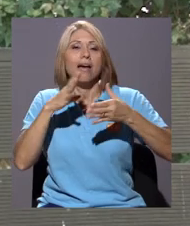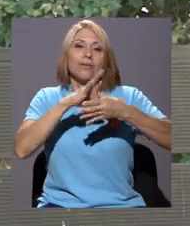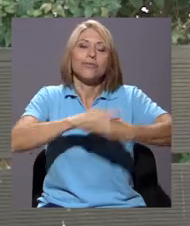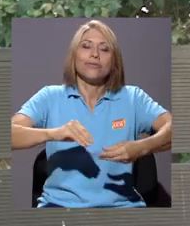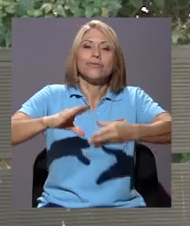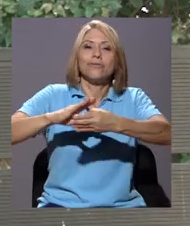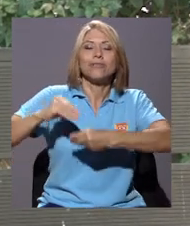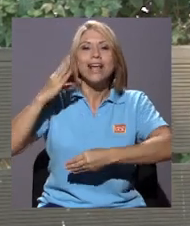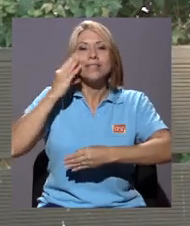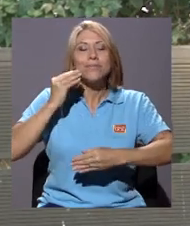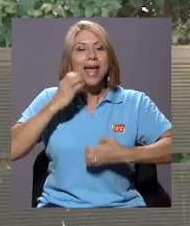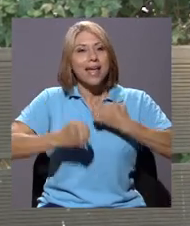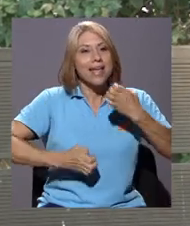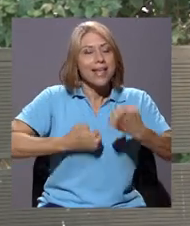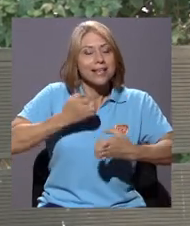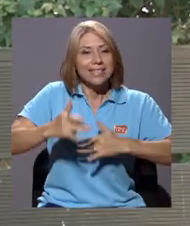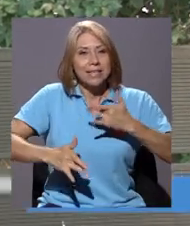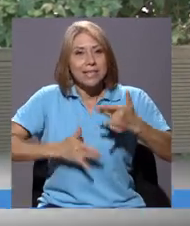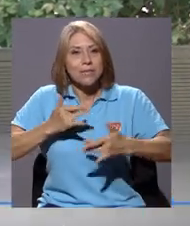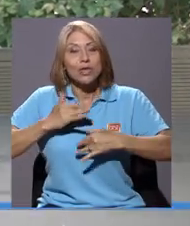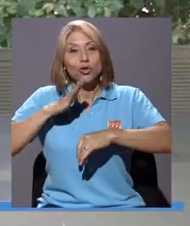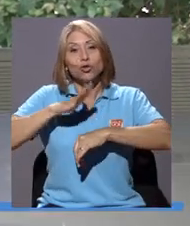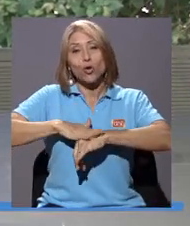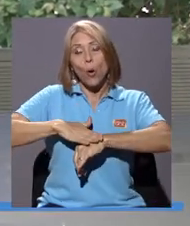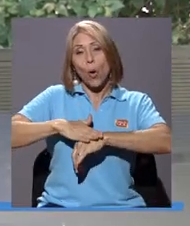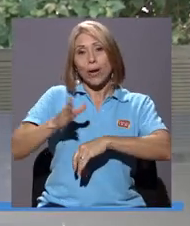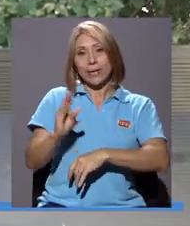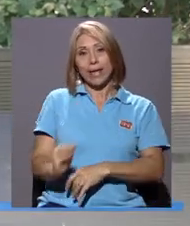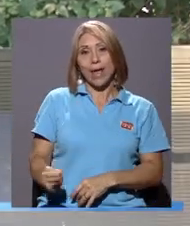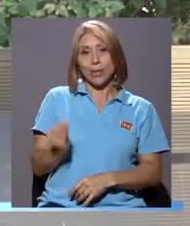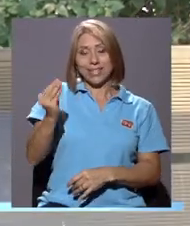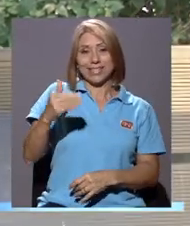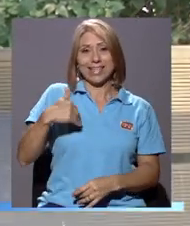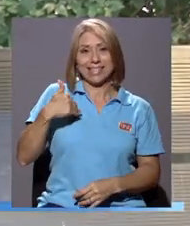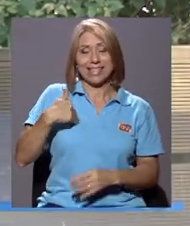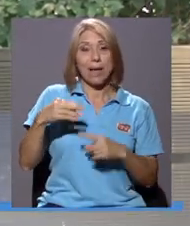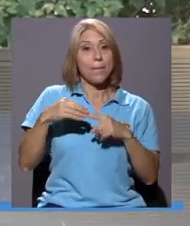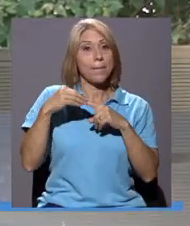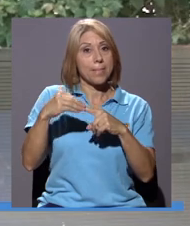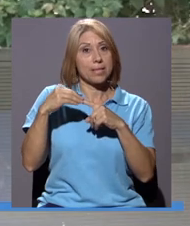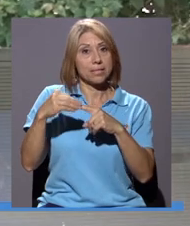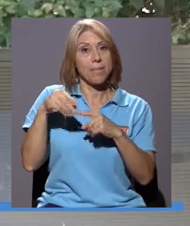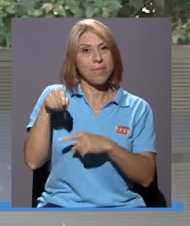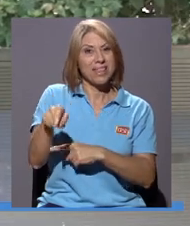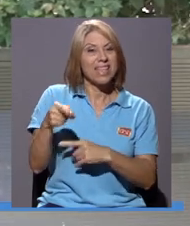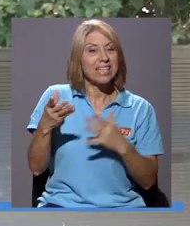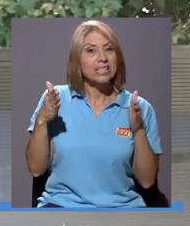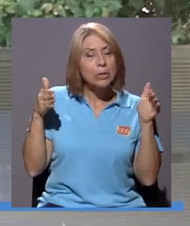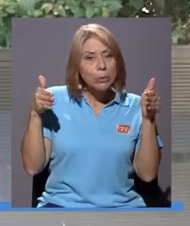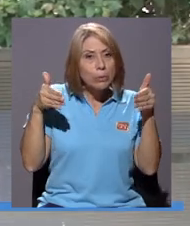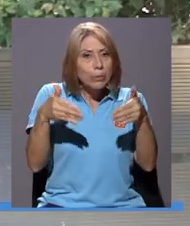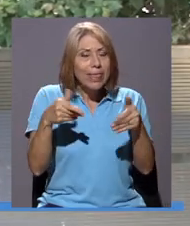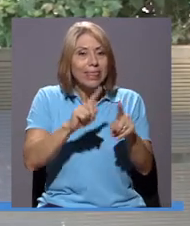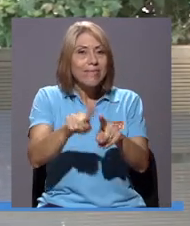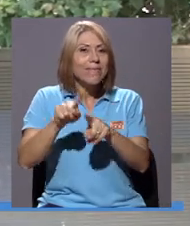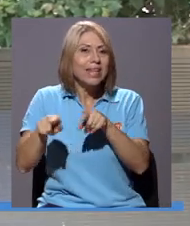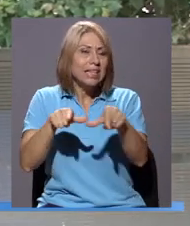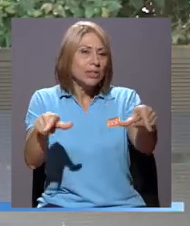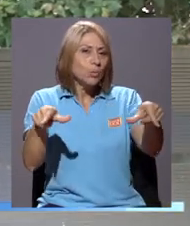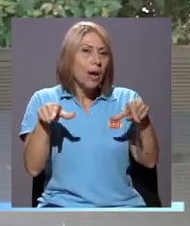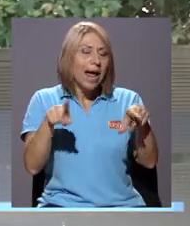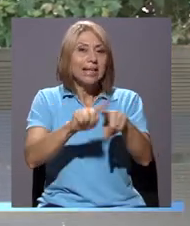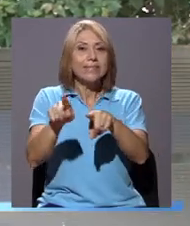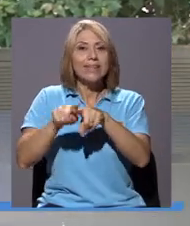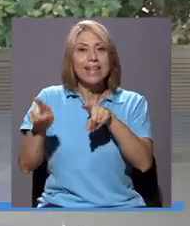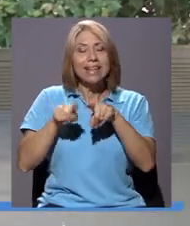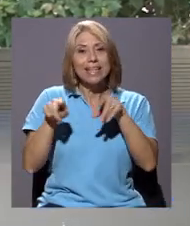emociones y de sentimientos alrededor de la adolescencia. Principalmente trata de abordarlo desde diferentes lugares, desde diferentes